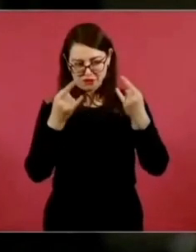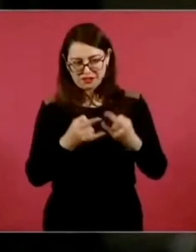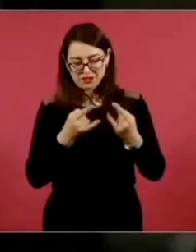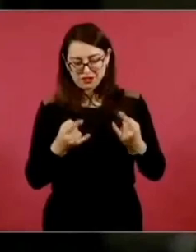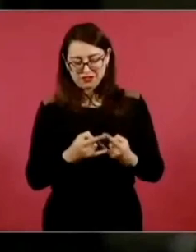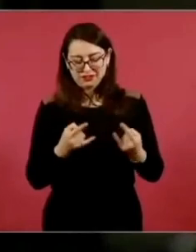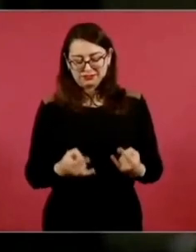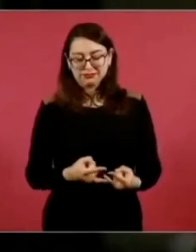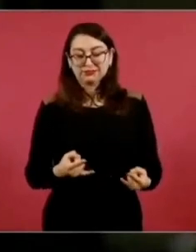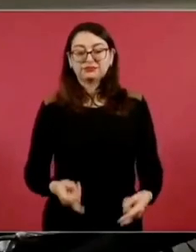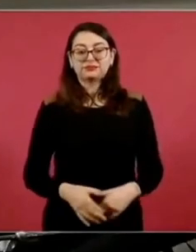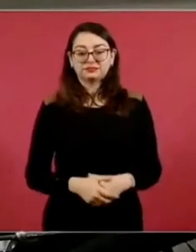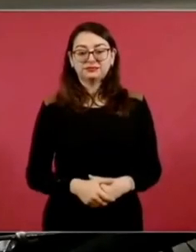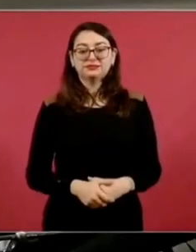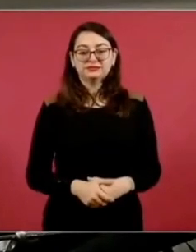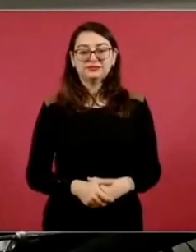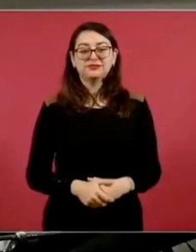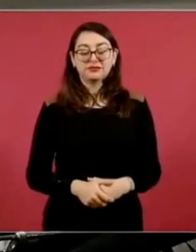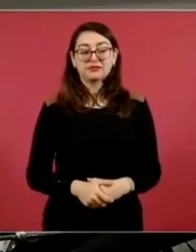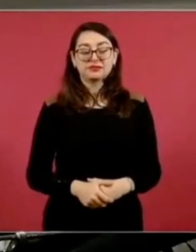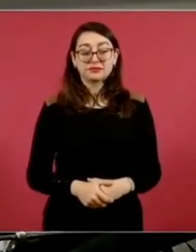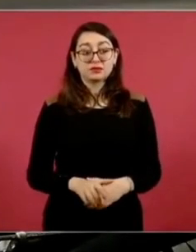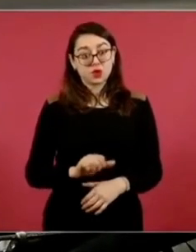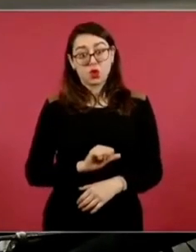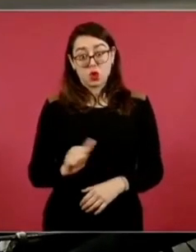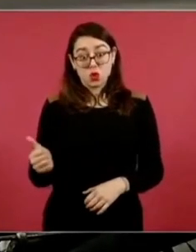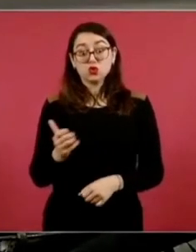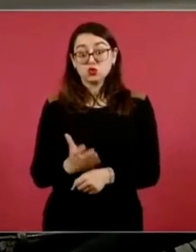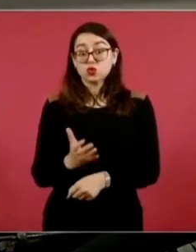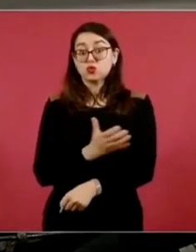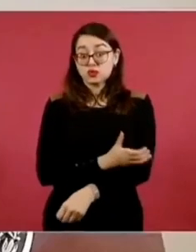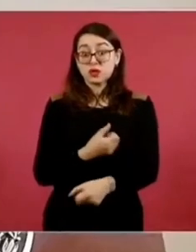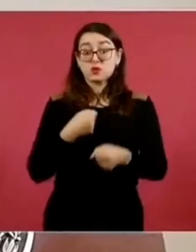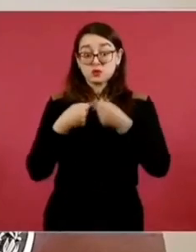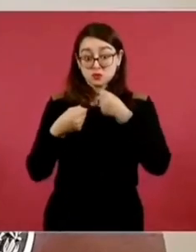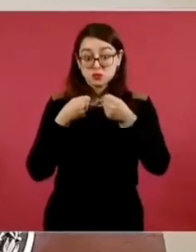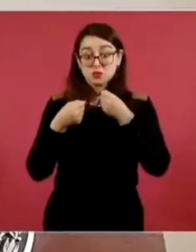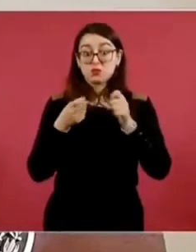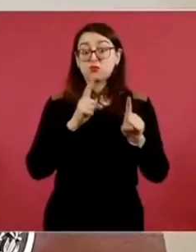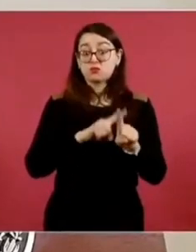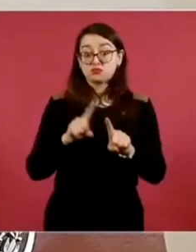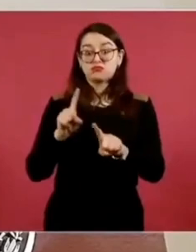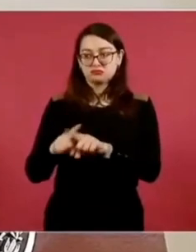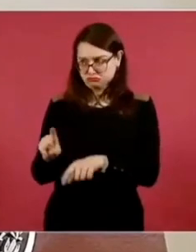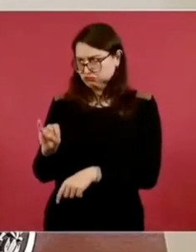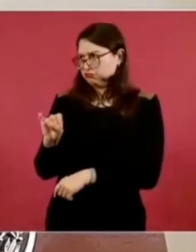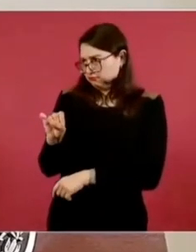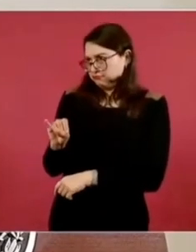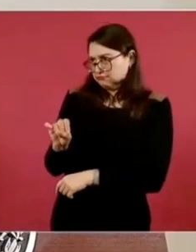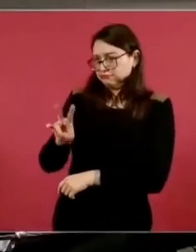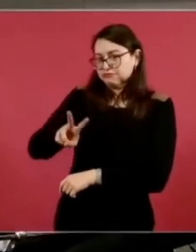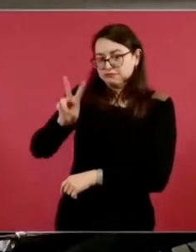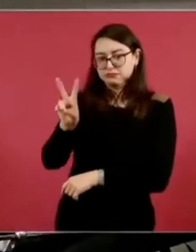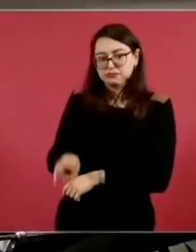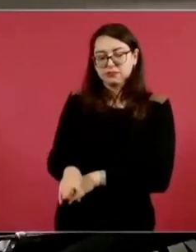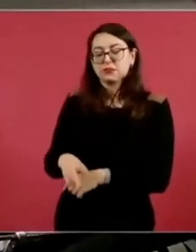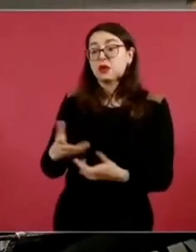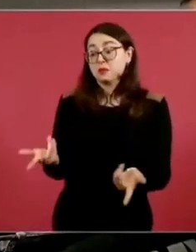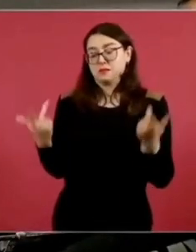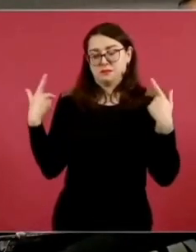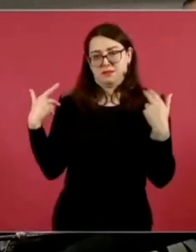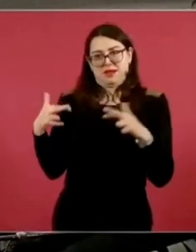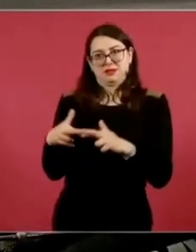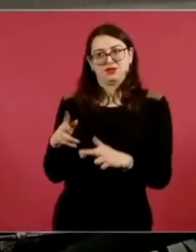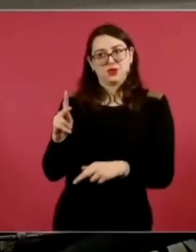Y había muy buenos periodistas. Muy buenos. Sí, cómo no. Bueno, el maestro Luis Spota, por ejemplo.